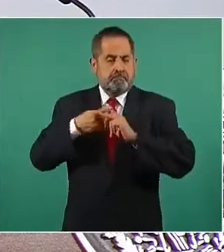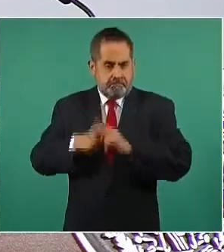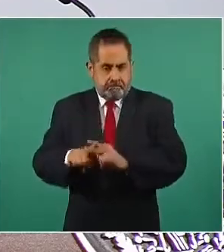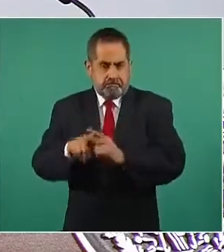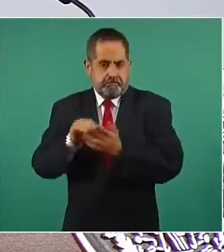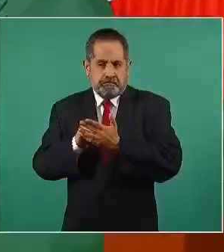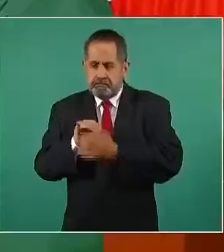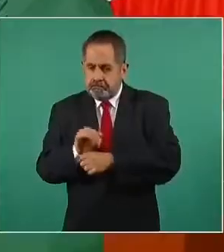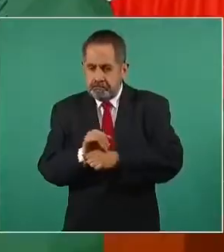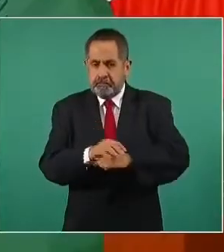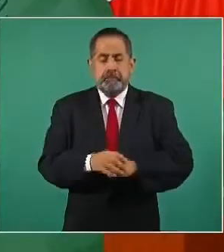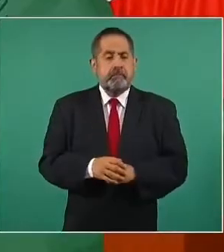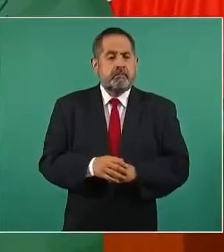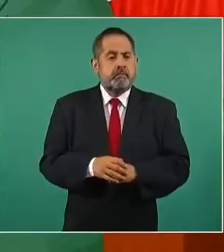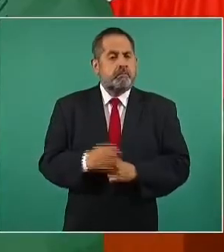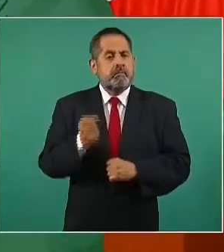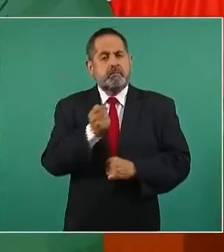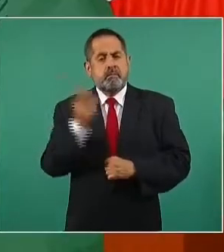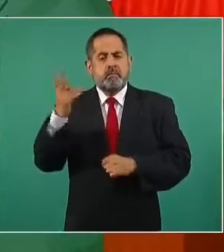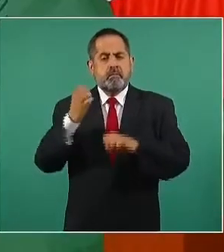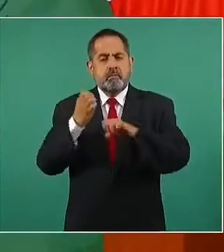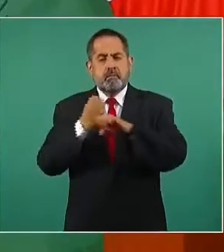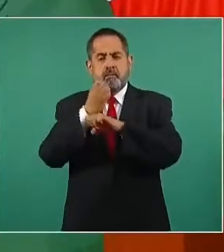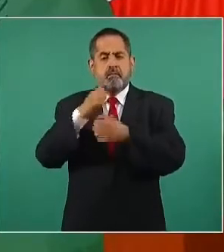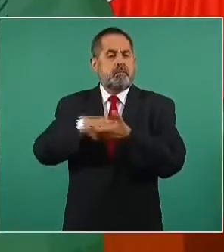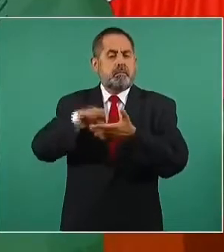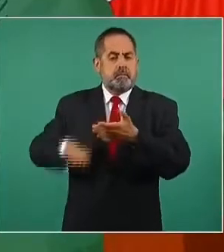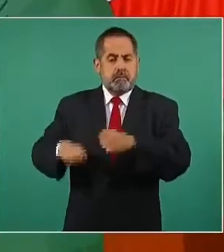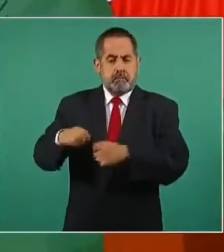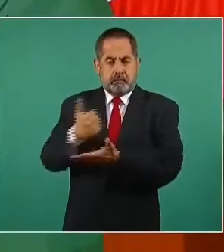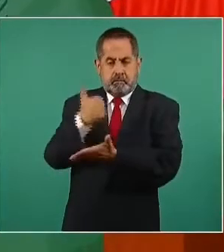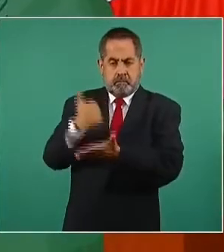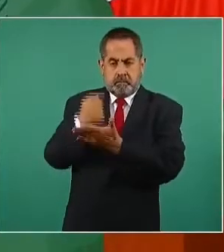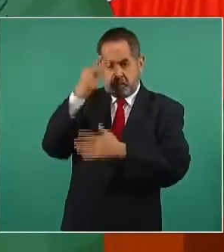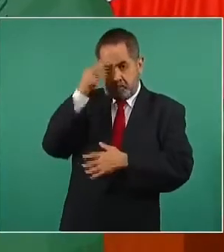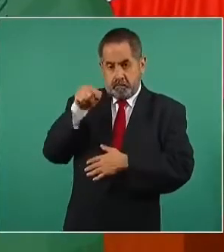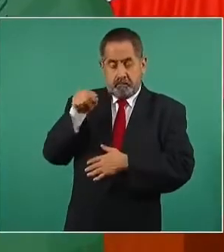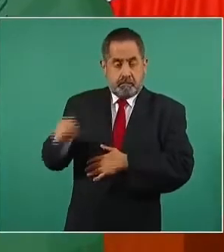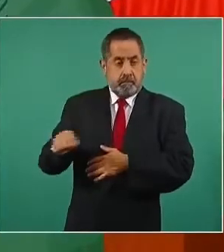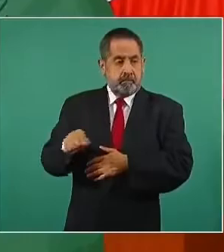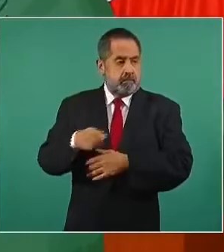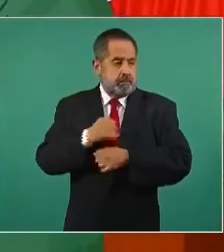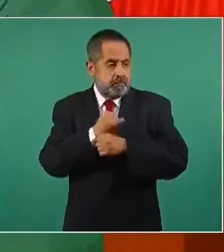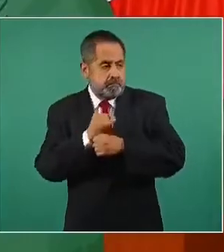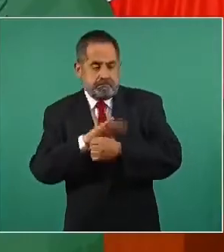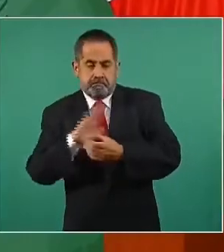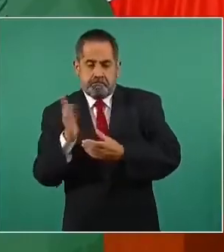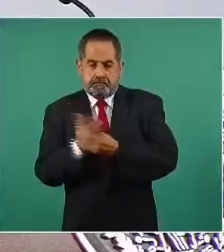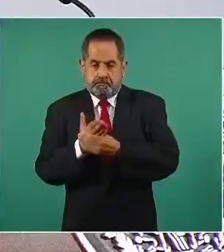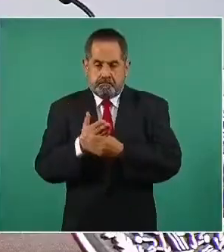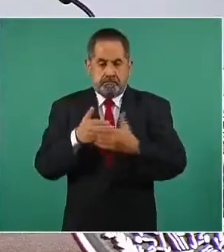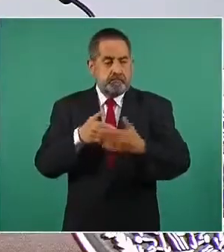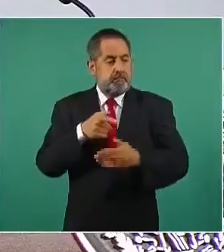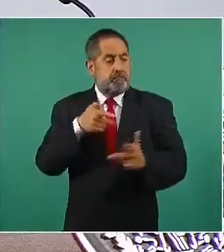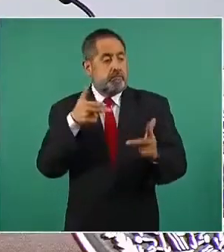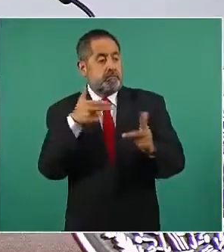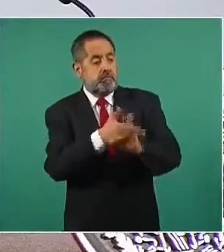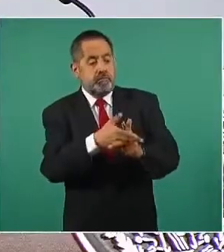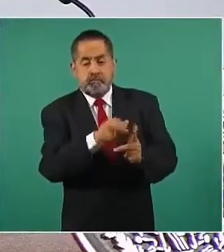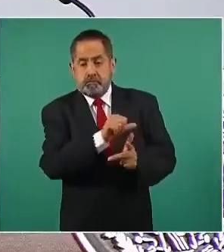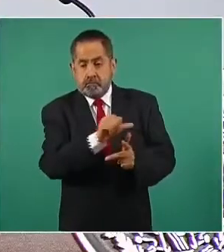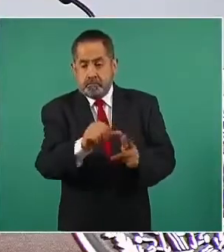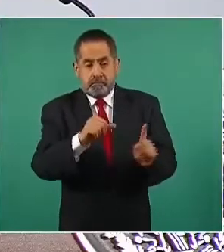Destacar que en algunas entidades, como la Ciudad de México, toda carpeta de investigación por homicidio,